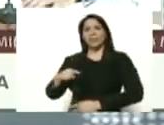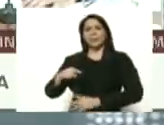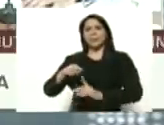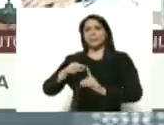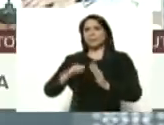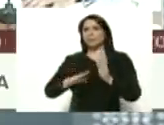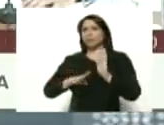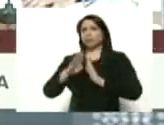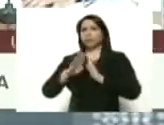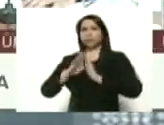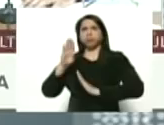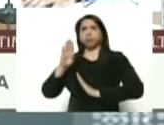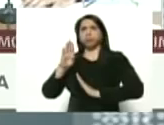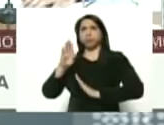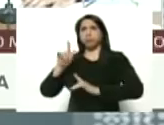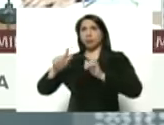casos